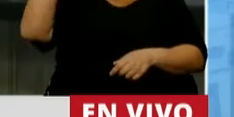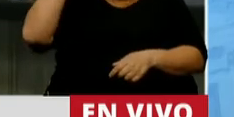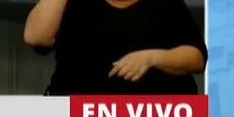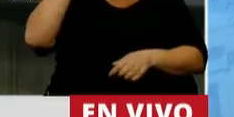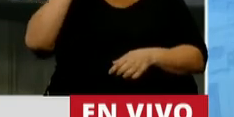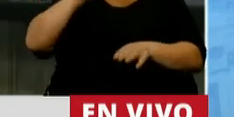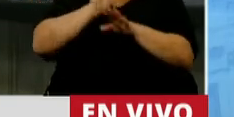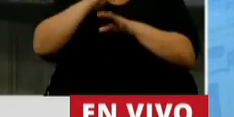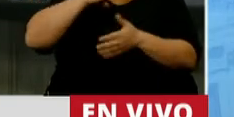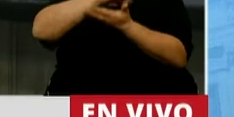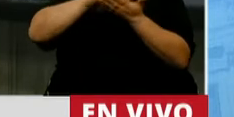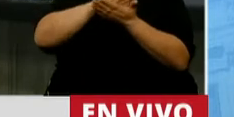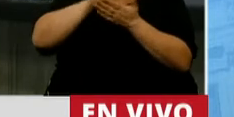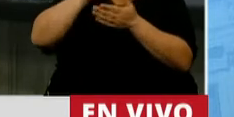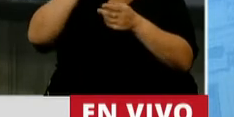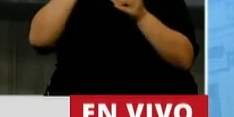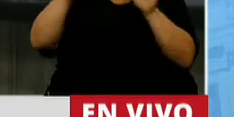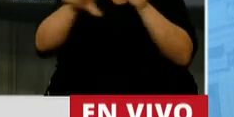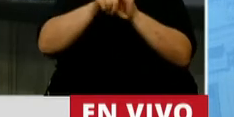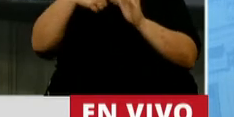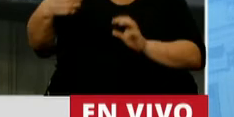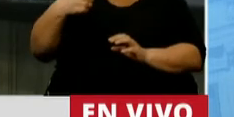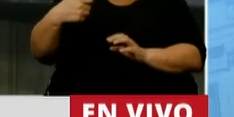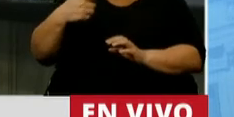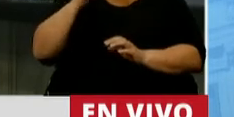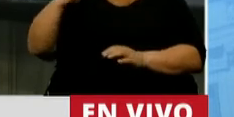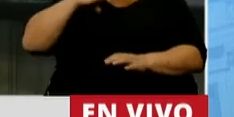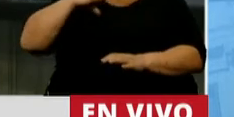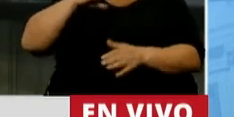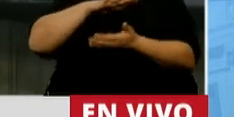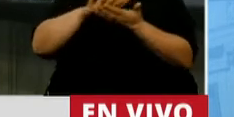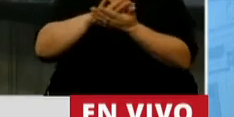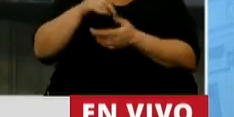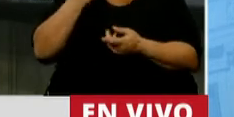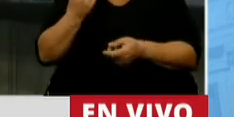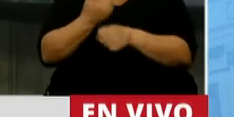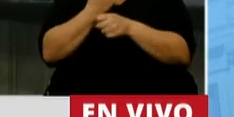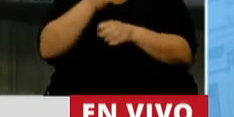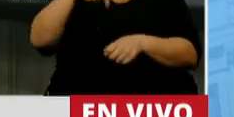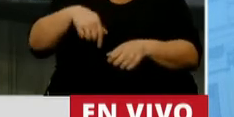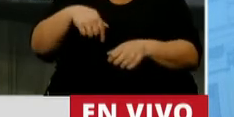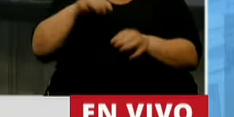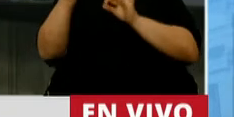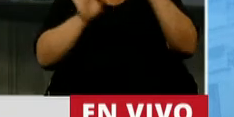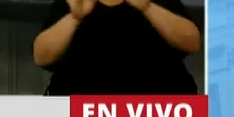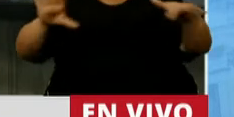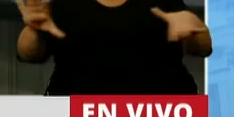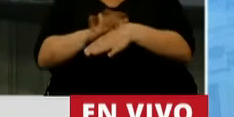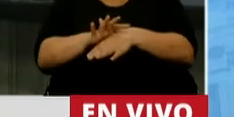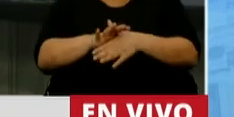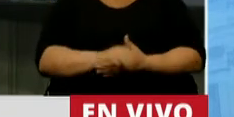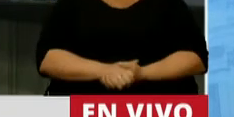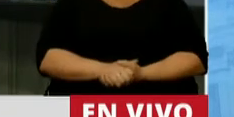está en deuda del tratamiento de la ley previsional, señor Presidente, y por lo tanto no se puede hacer una estimación cierta.